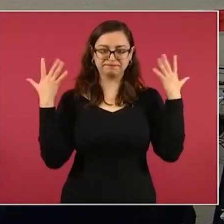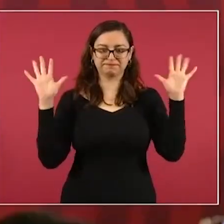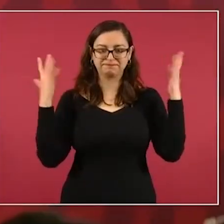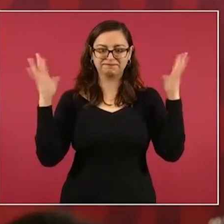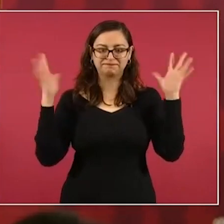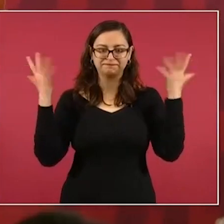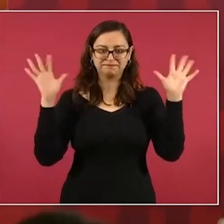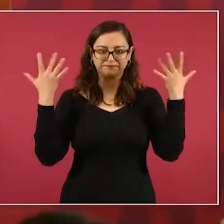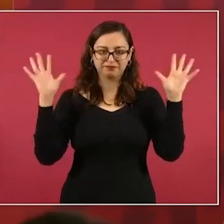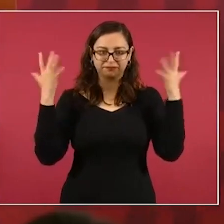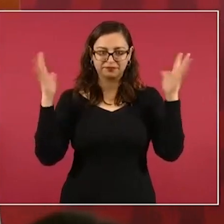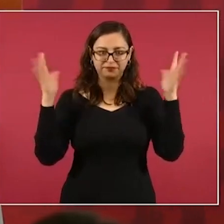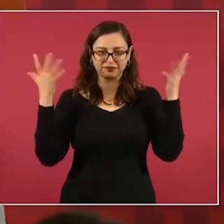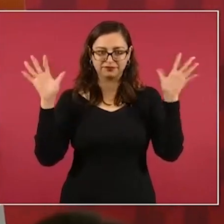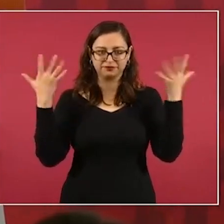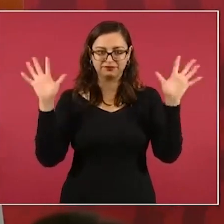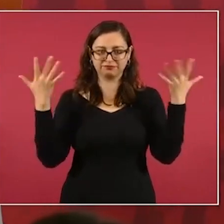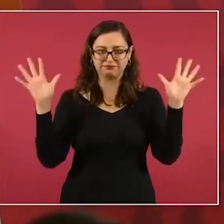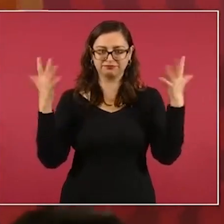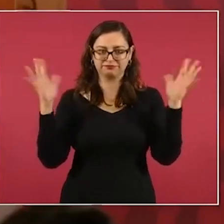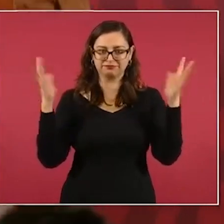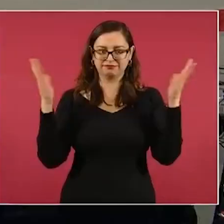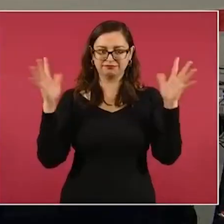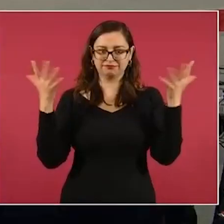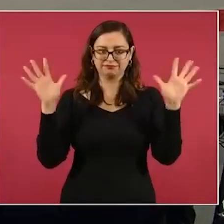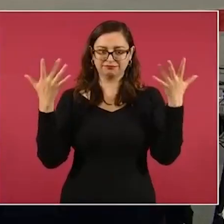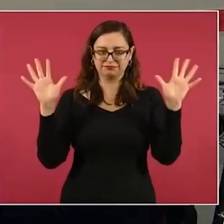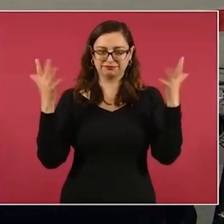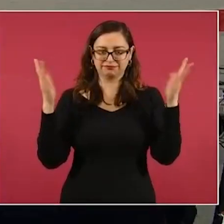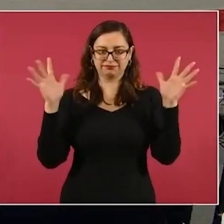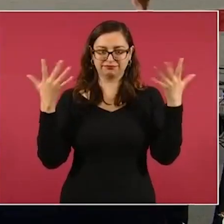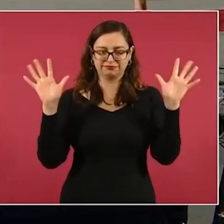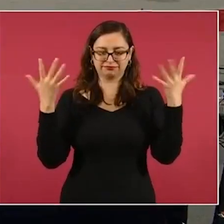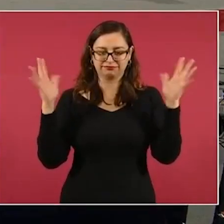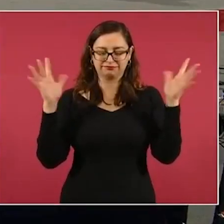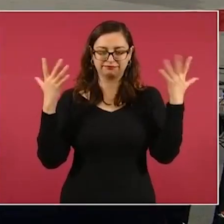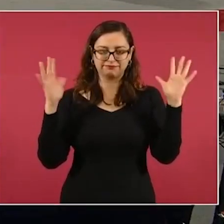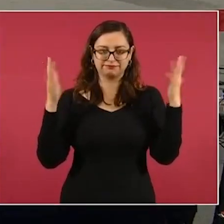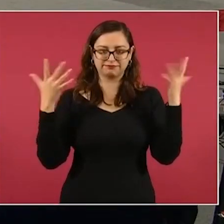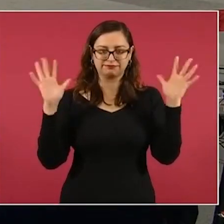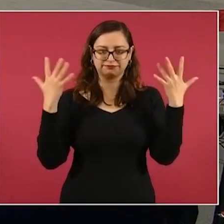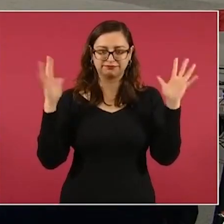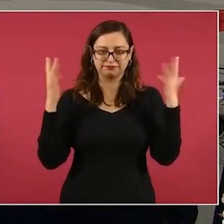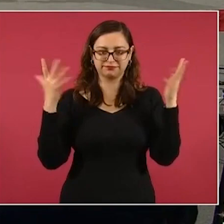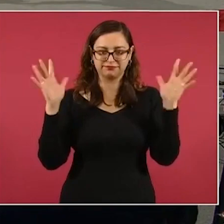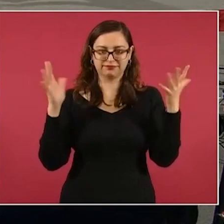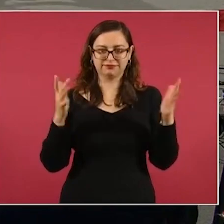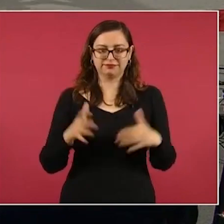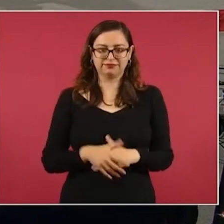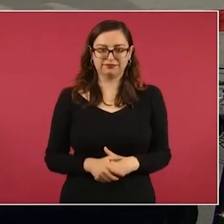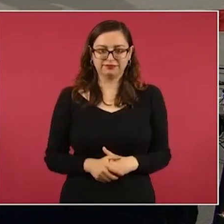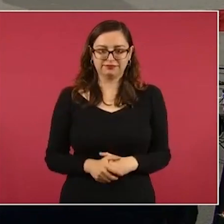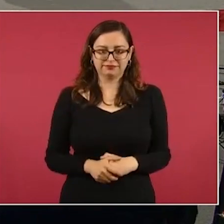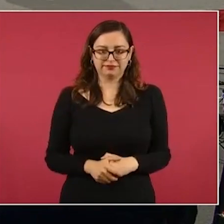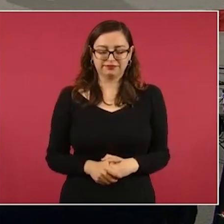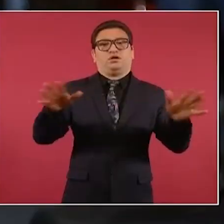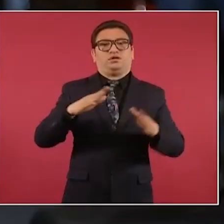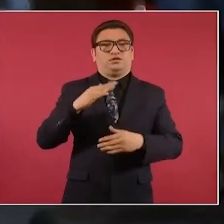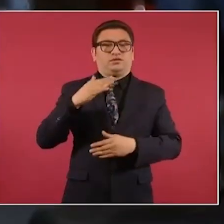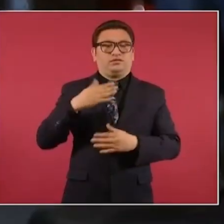El momento causó polémica entre reporteros y en las redes sociales, y López Obrador aseguró que esto no fue más que una mala interpretación.